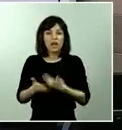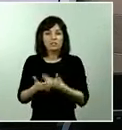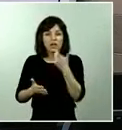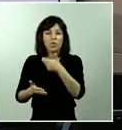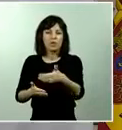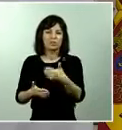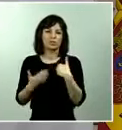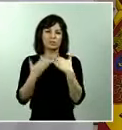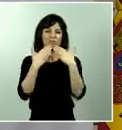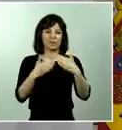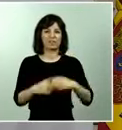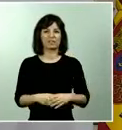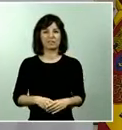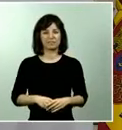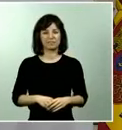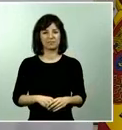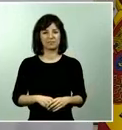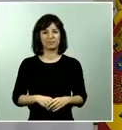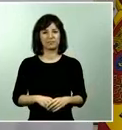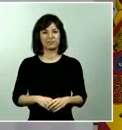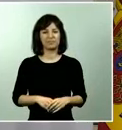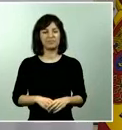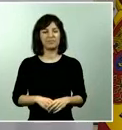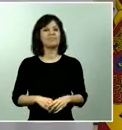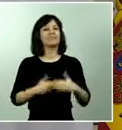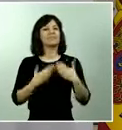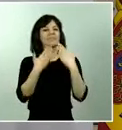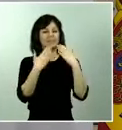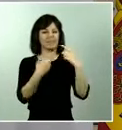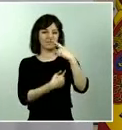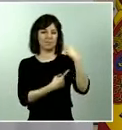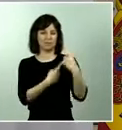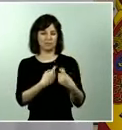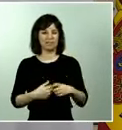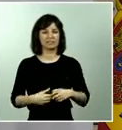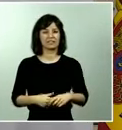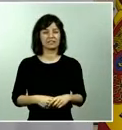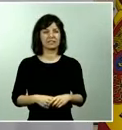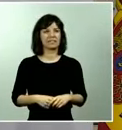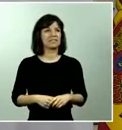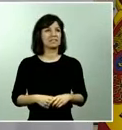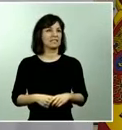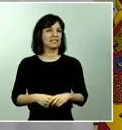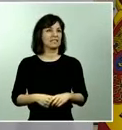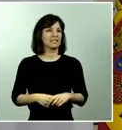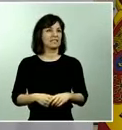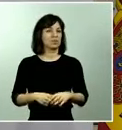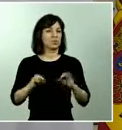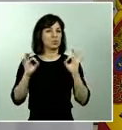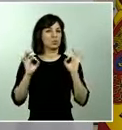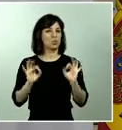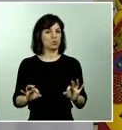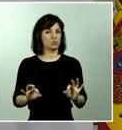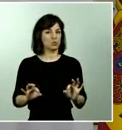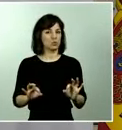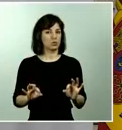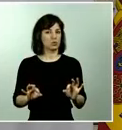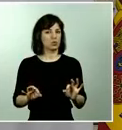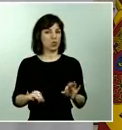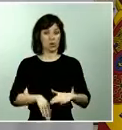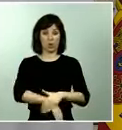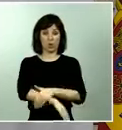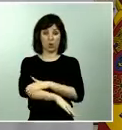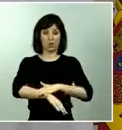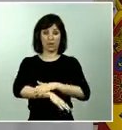muchas gracias Joseph por tus preguntas pues mire desde el día inmediatamente posterior a que el gobierno decretó el estado de alarma